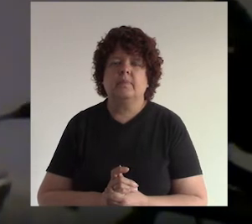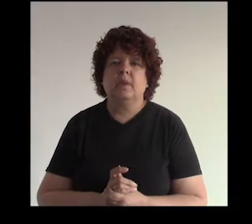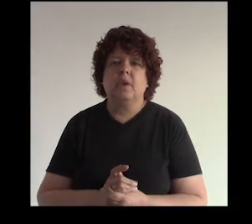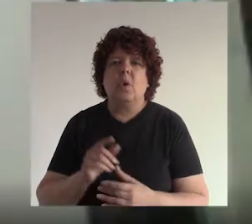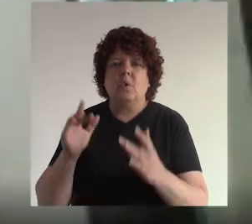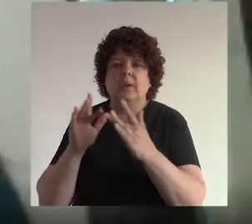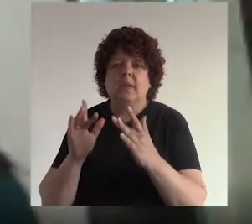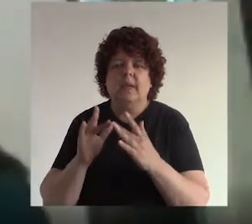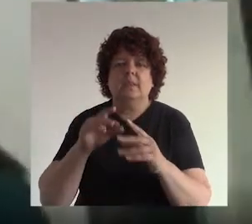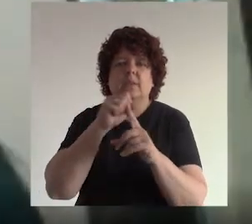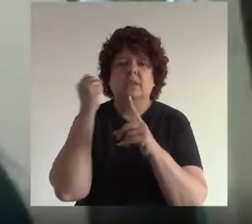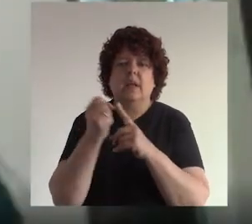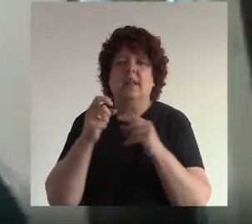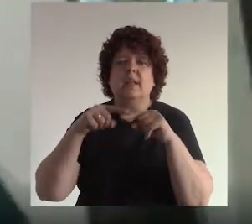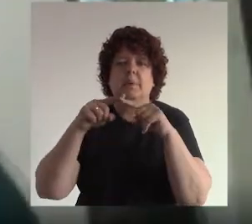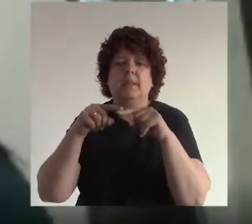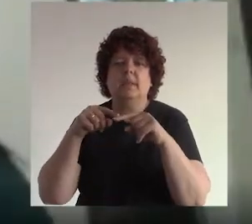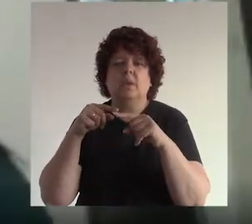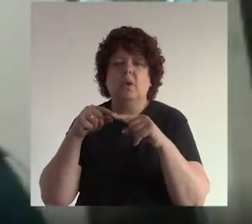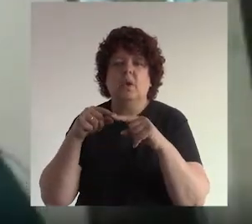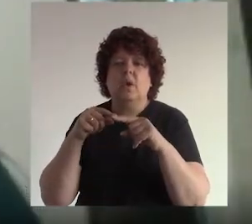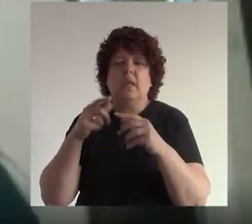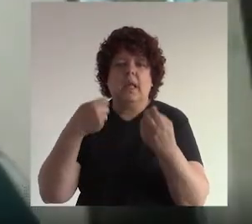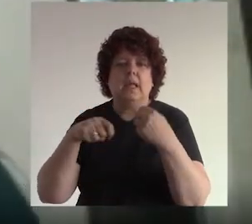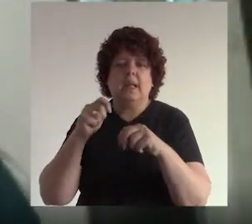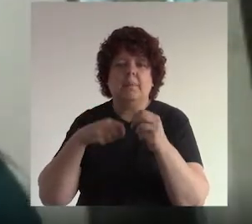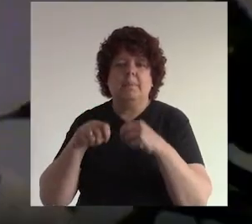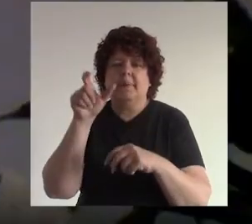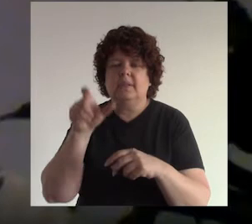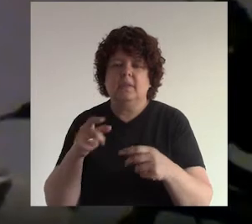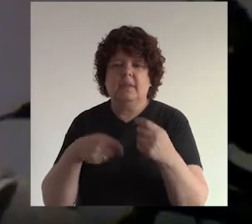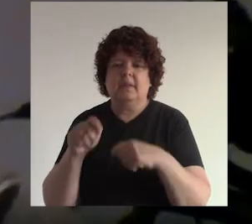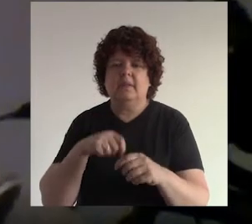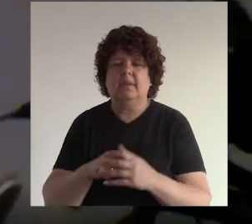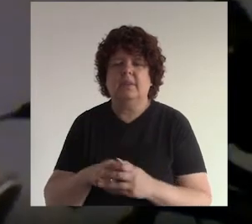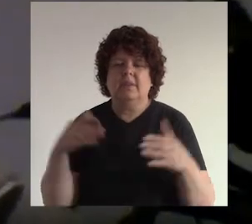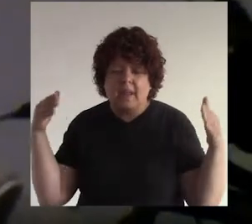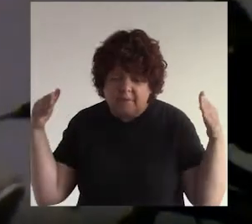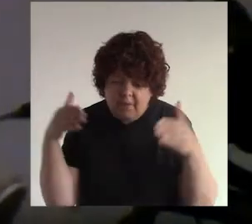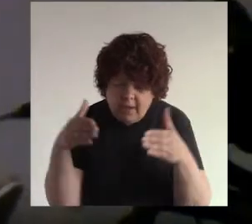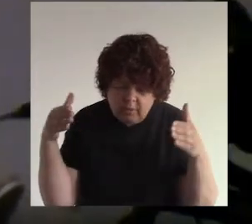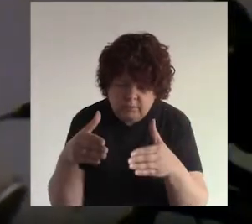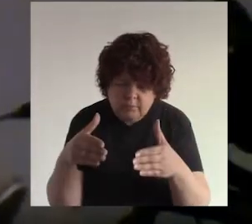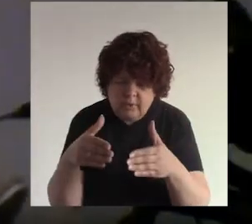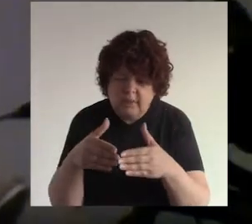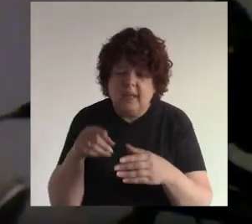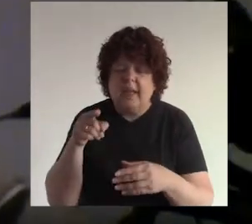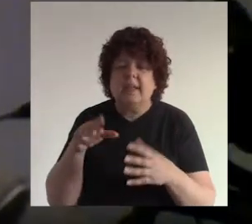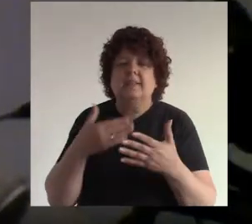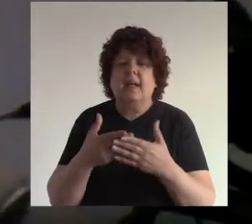o sea una red social de acuerdo a mi cliente algo así sí en verdad deberías enfocar tus esfuerzos